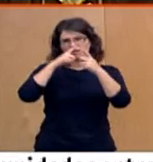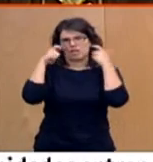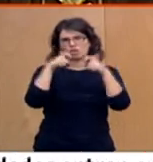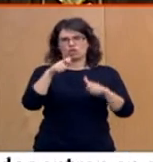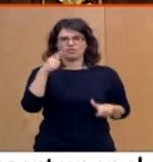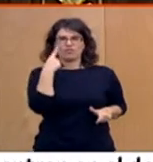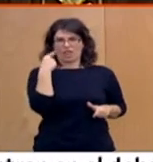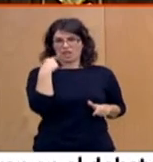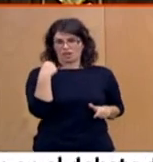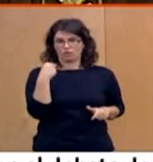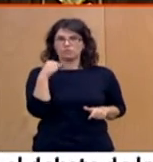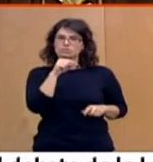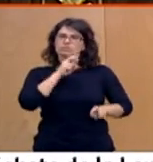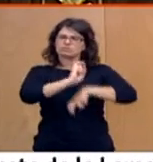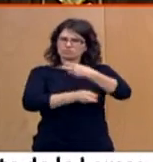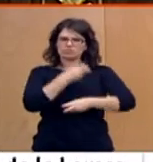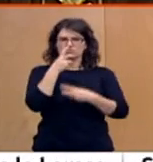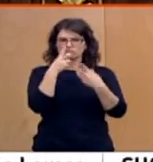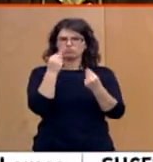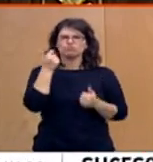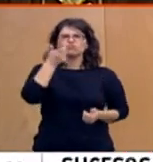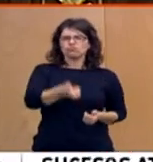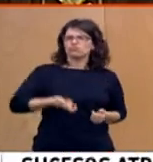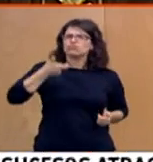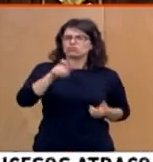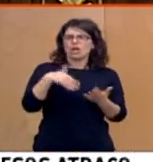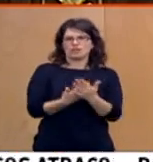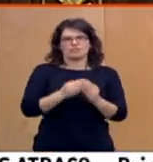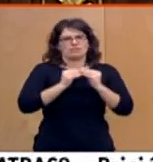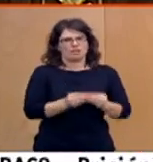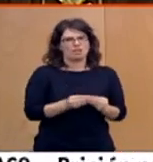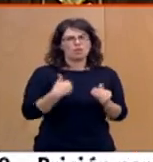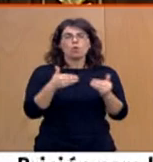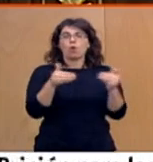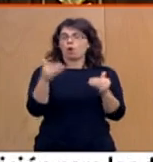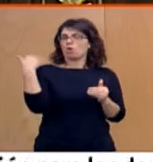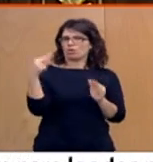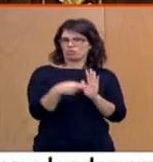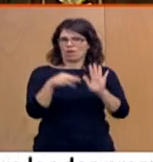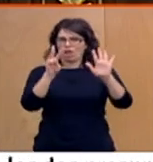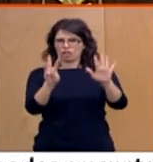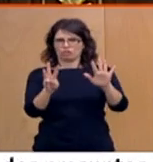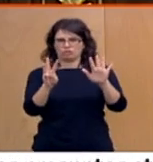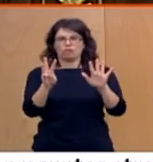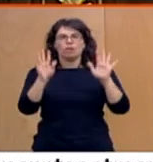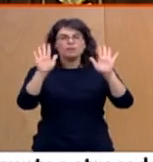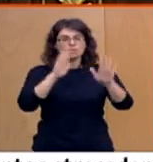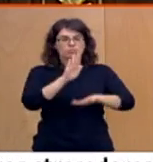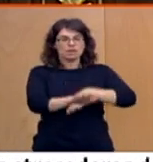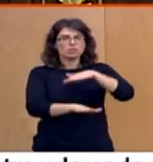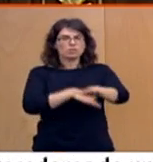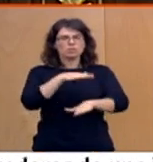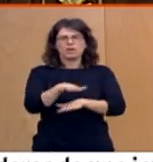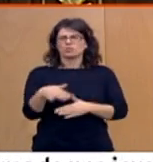mucho tiempo en hacerse, demasiado. Se inició en el año 2008, pero los pasos dados fueron débiles y